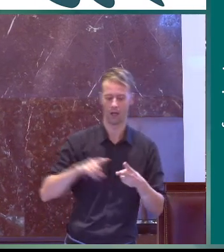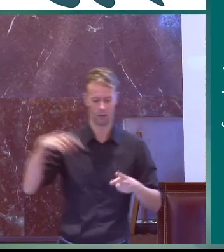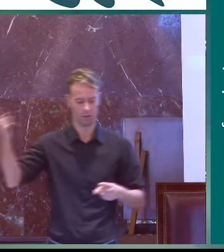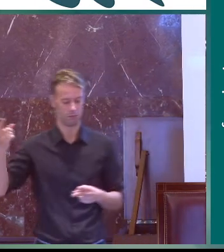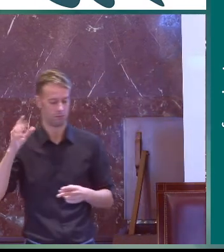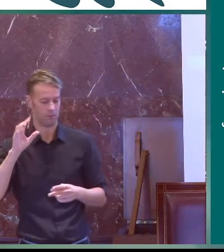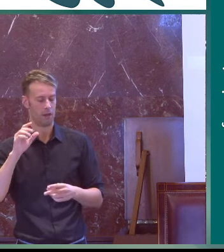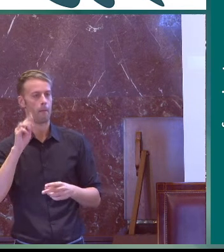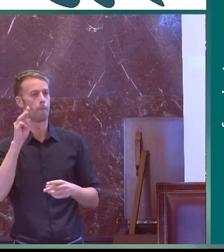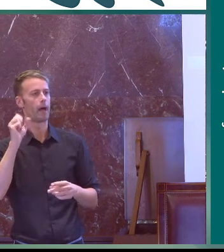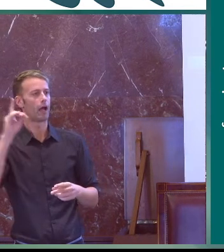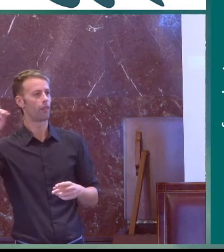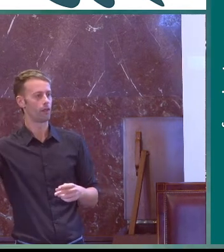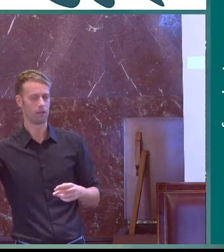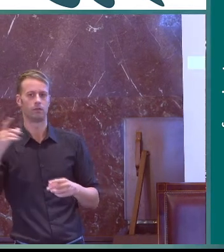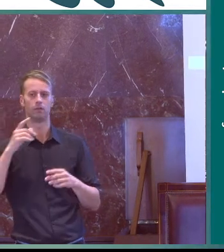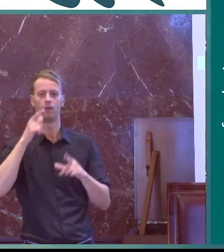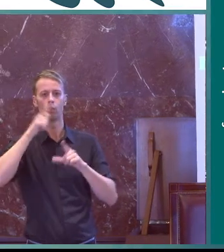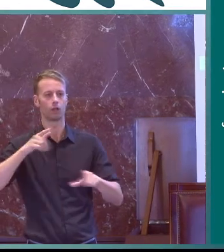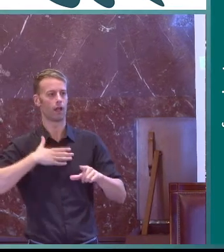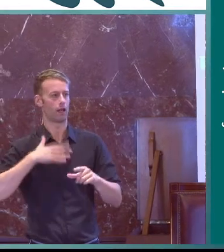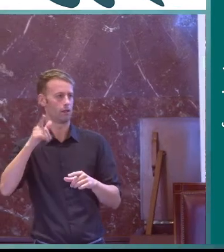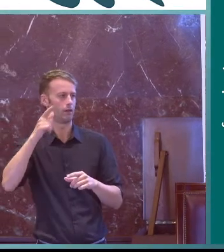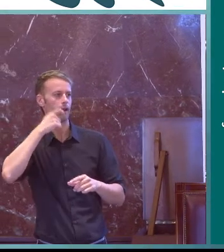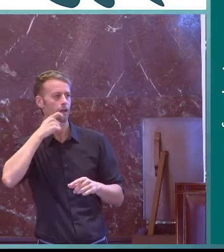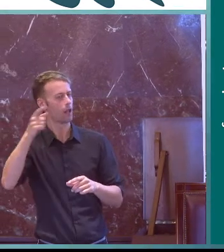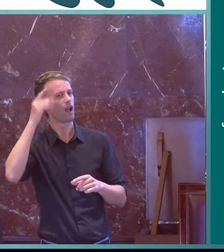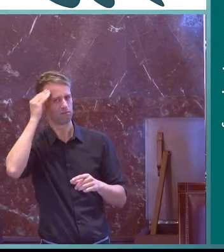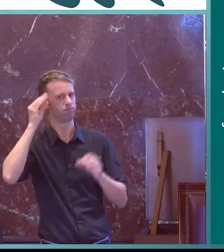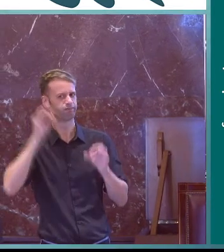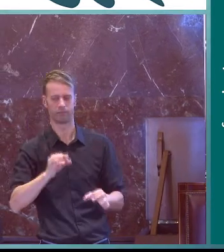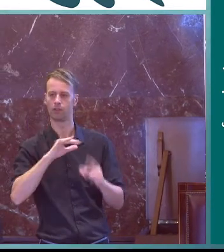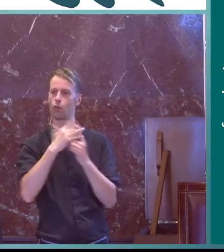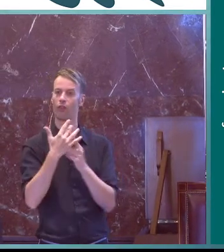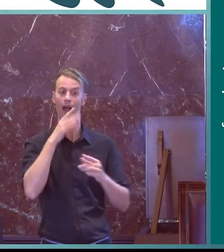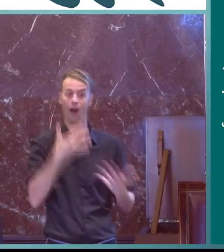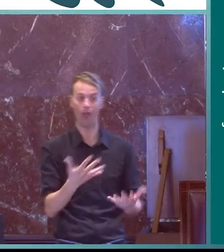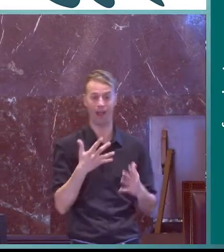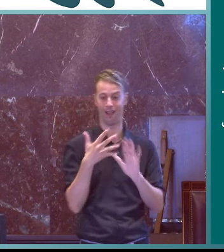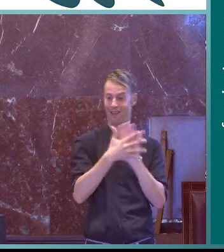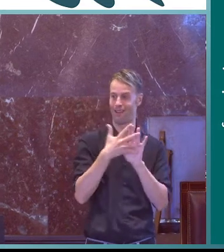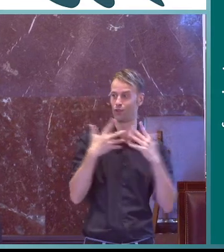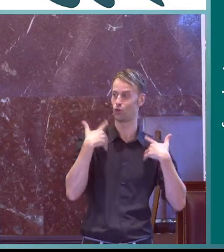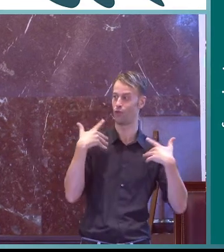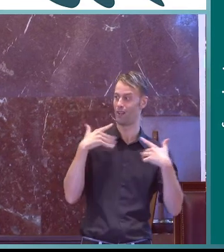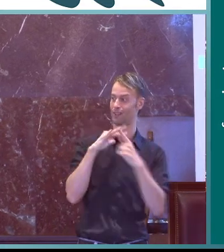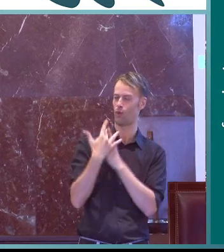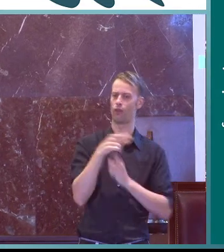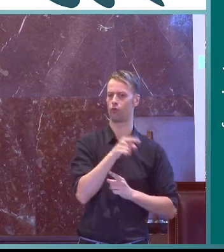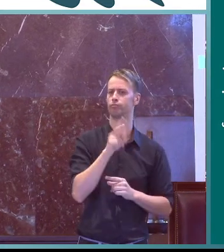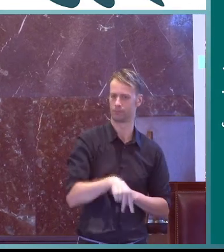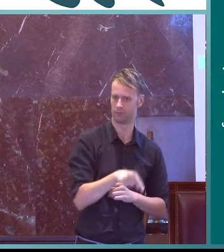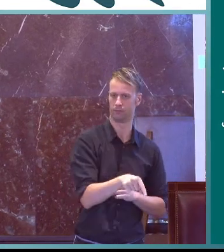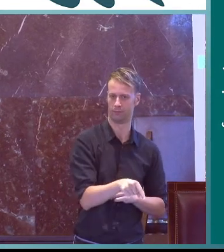hablaba de la colonización lingüística Paz de Inglaterra hablaba de la misma